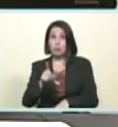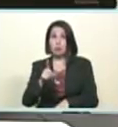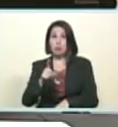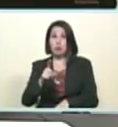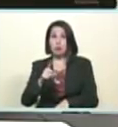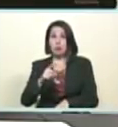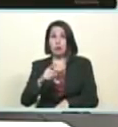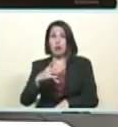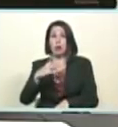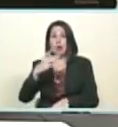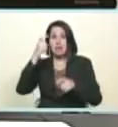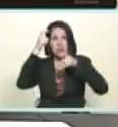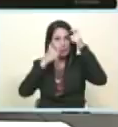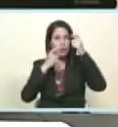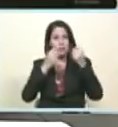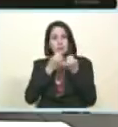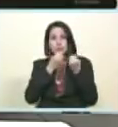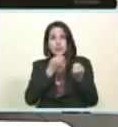7 de la noche